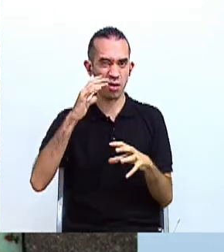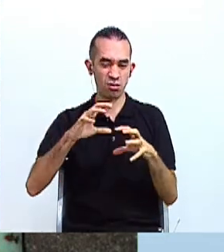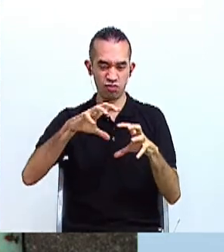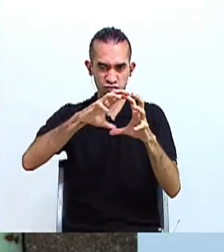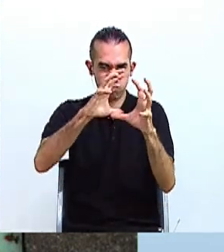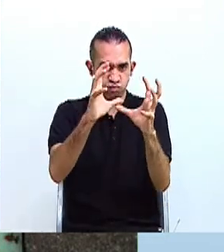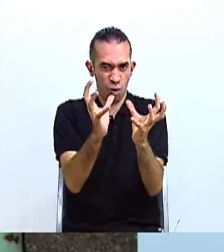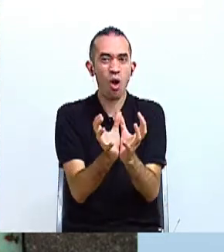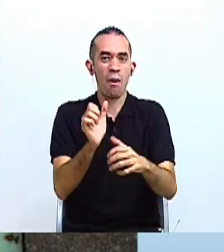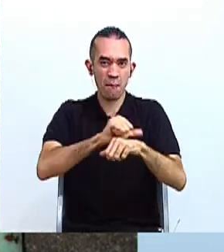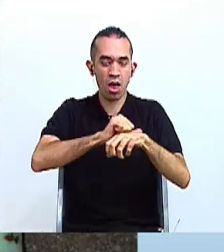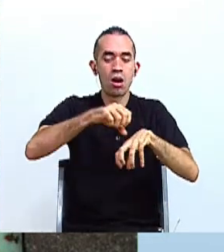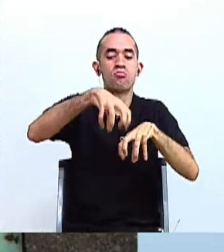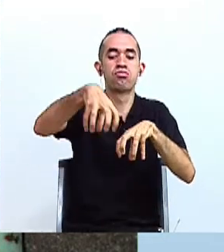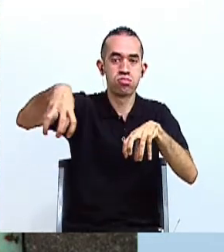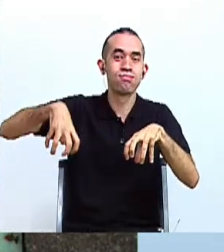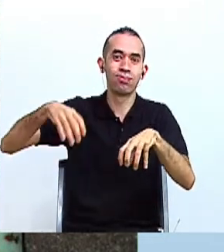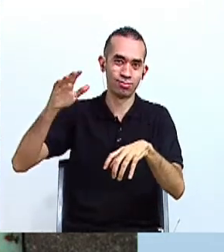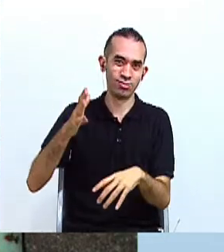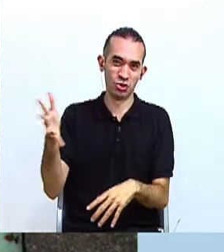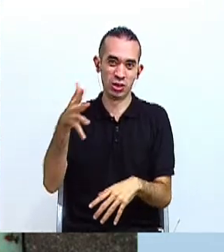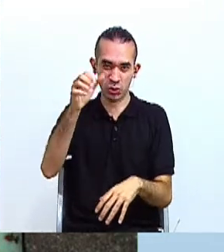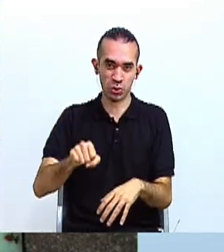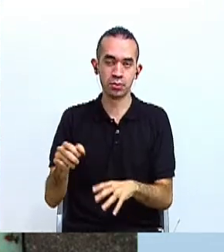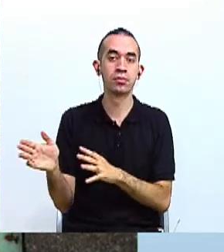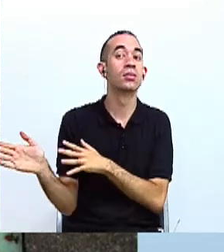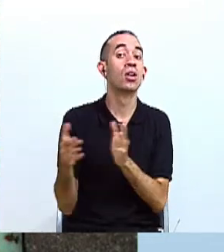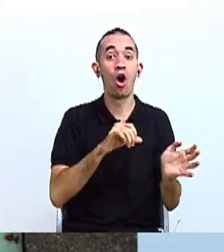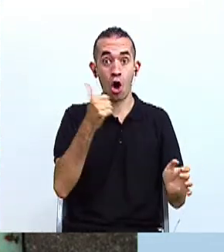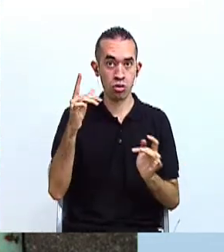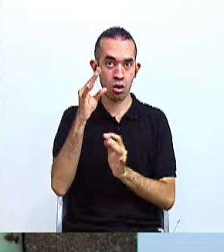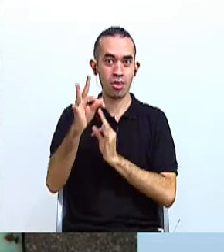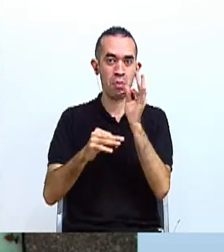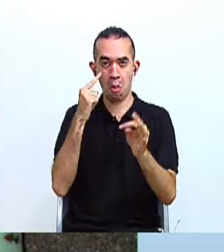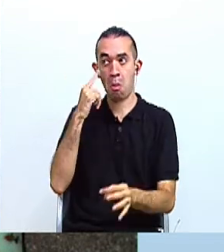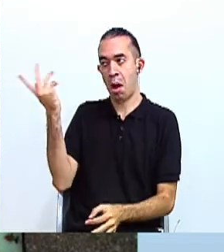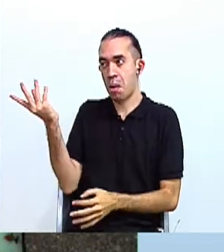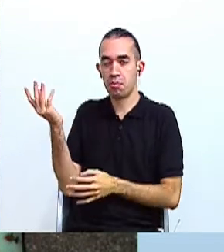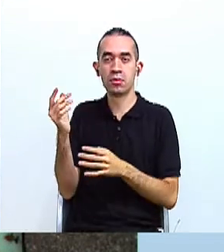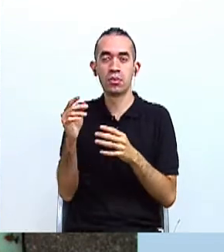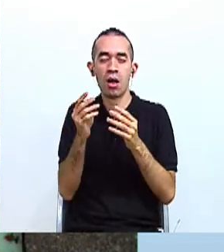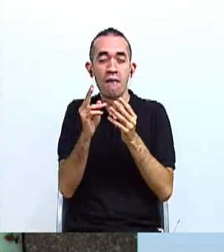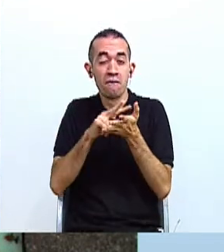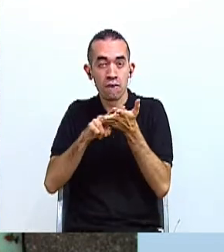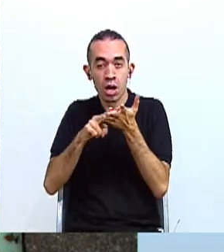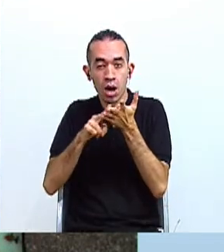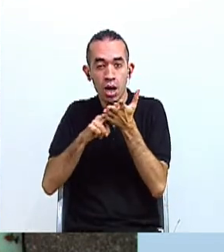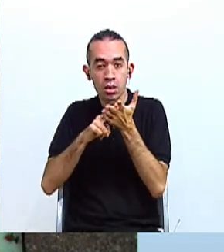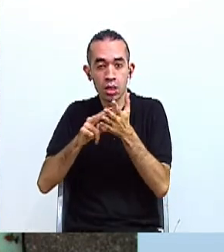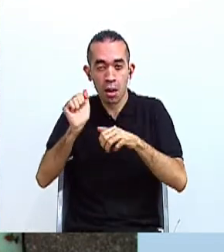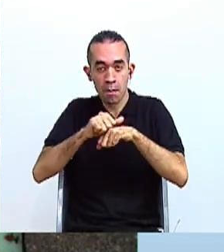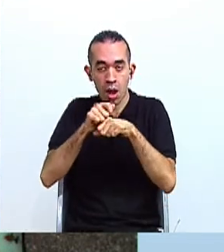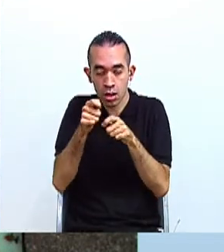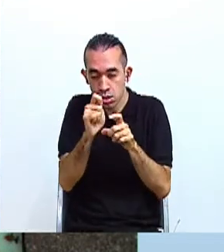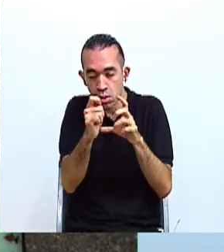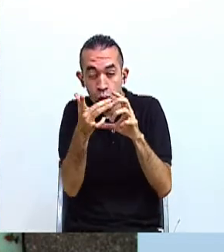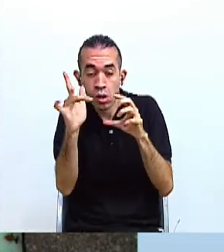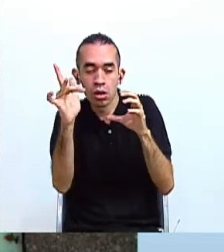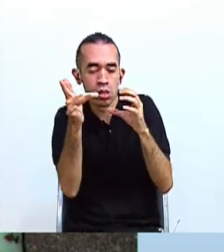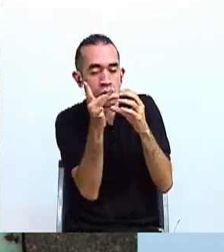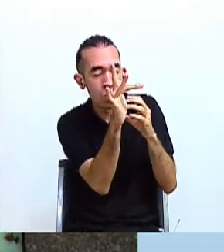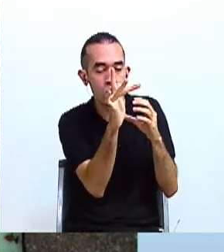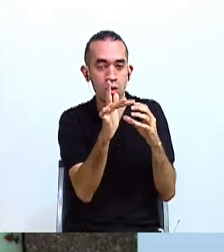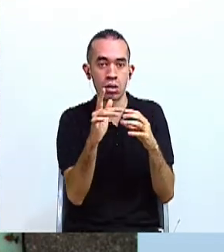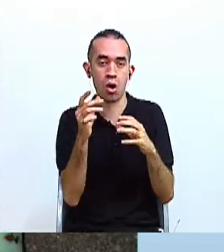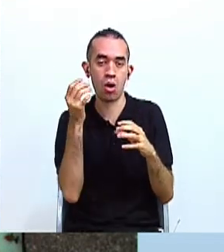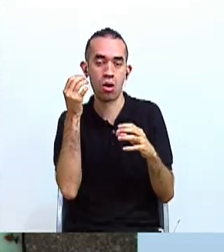se utilizó con bastante regularidad fue el jade. El jade era muy apreciado por nuestros aborígenes, incluso más que